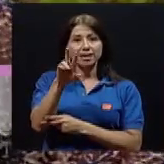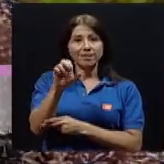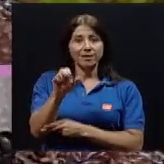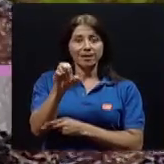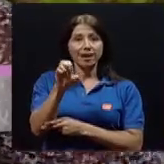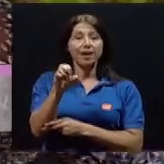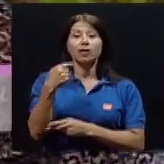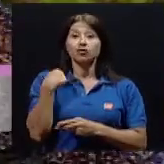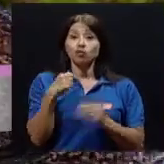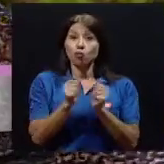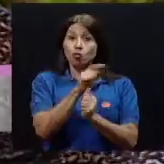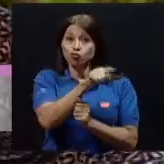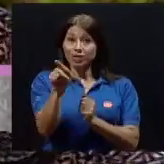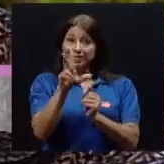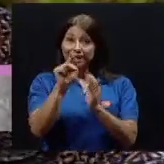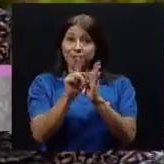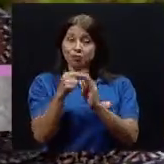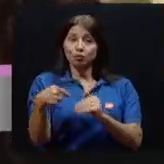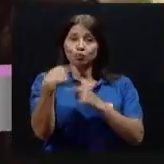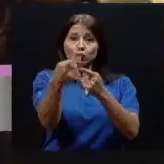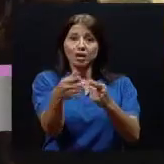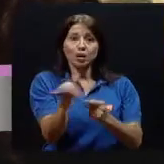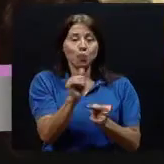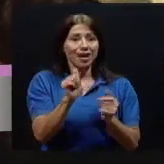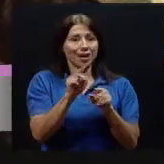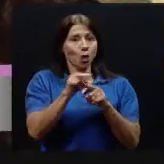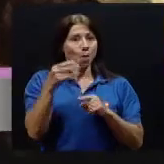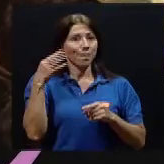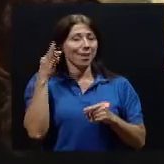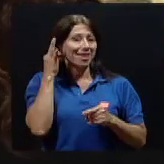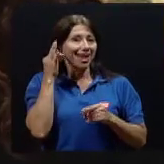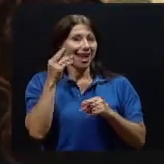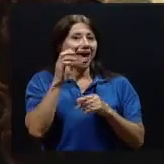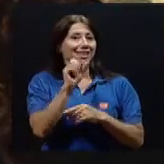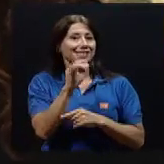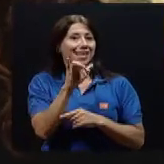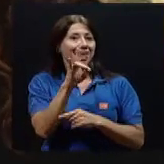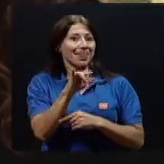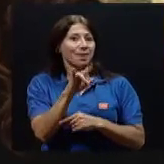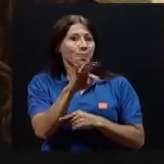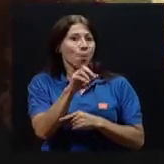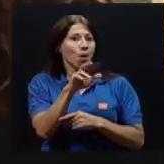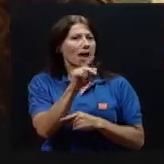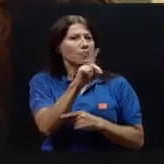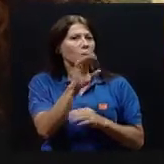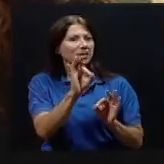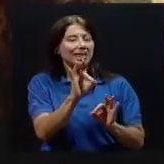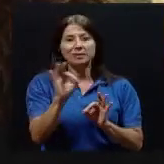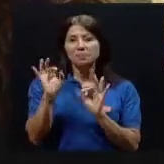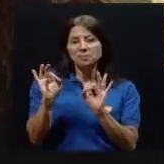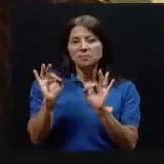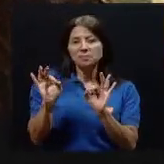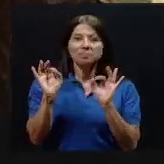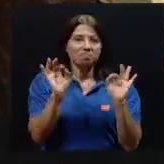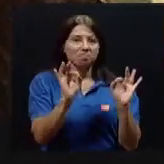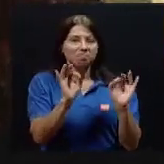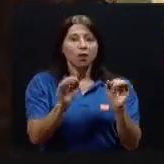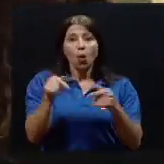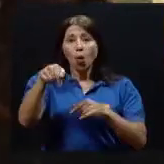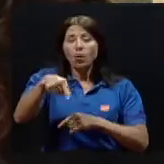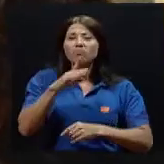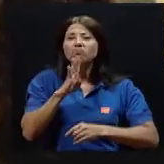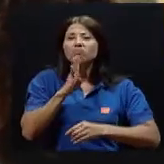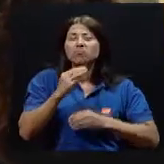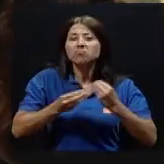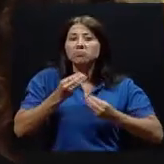de programa, al igual que mi compañera Seidy Mora. Hola Seidy. Hola, ¿cómo estás María del Muy bien, ¿y vos Seidy? Bien, bien, vamos a estar hablando hoy, el día de hoy,